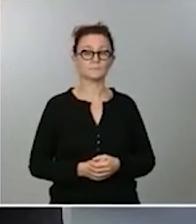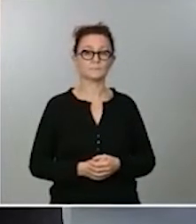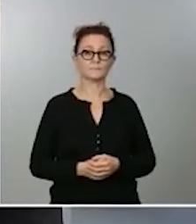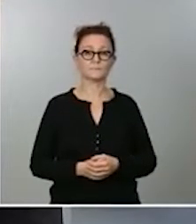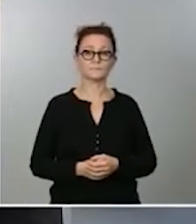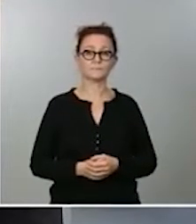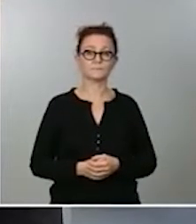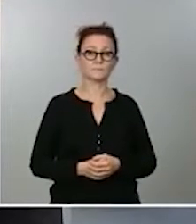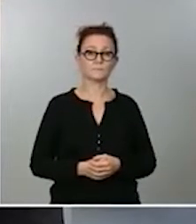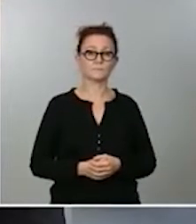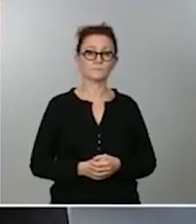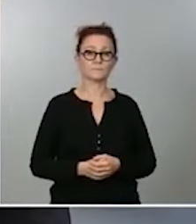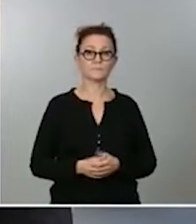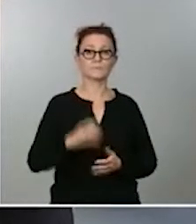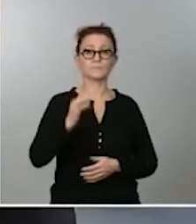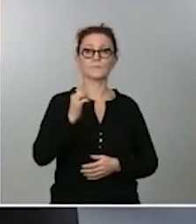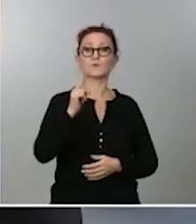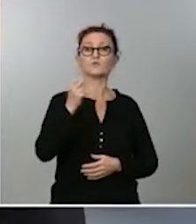Susana Ortega.